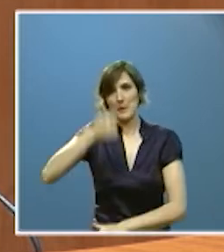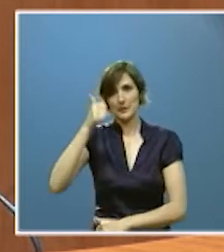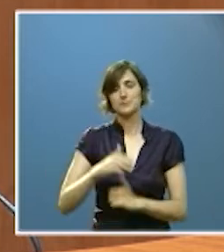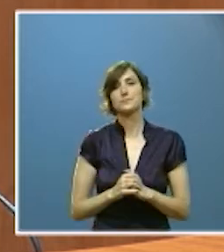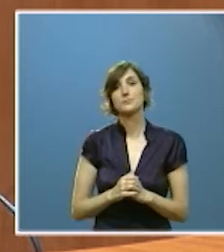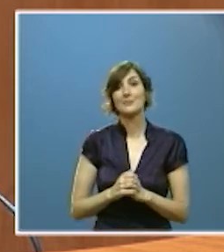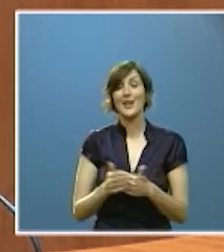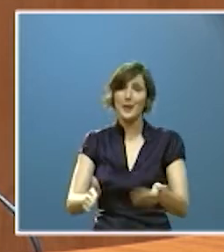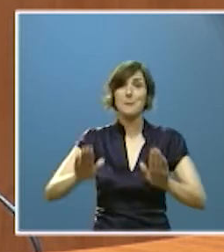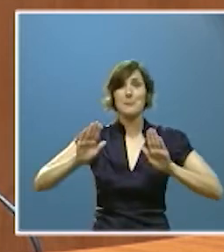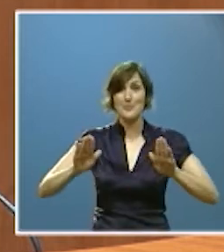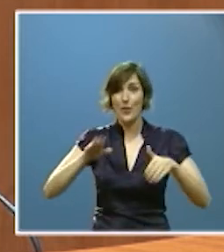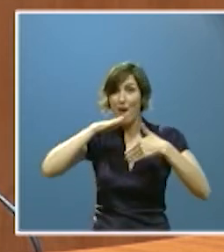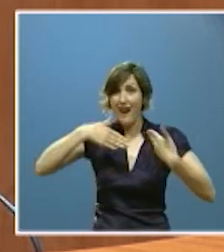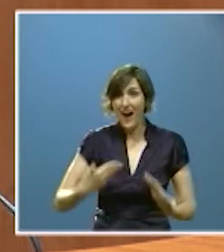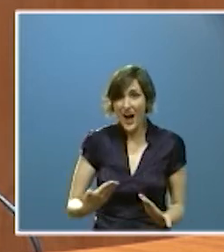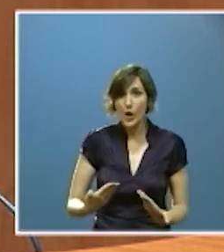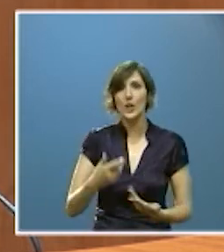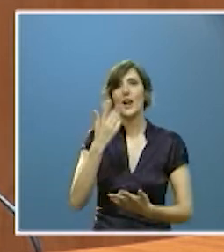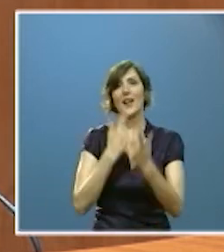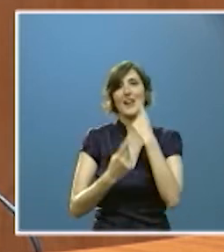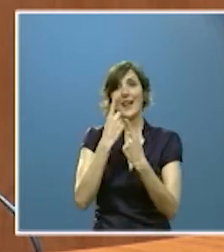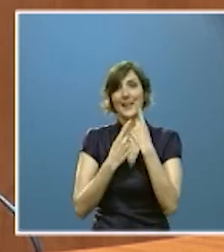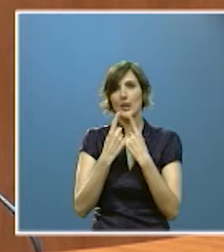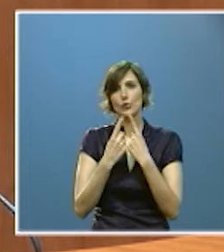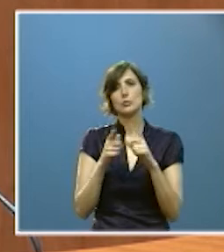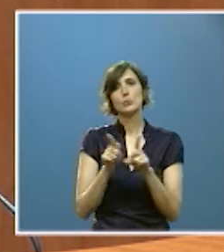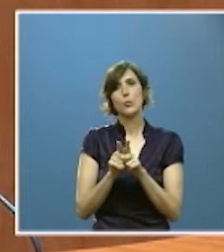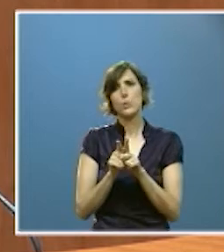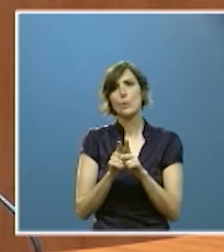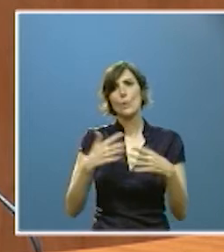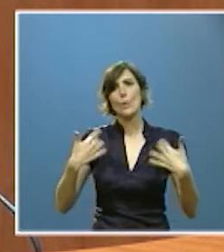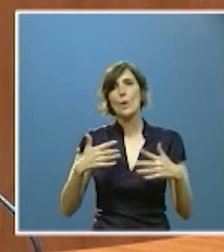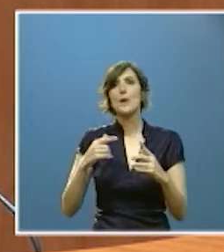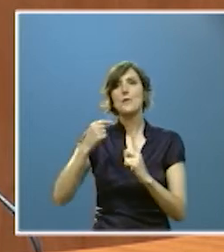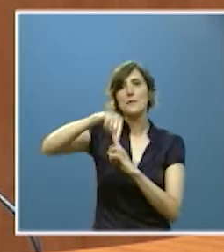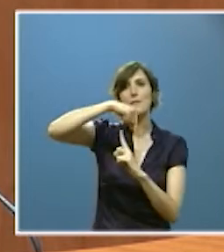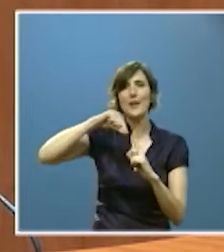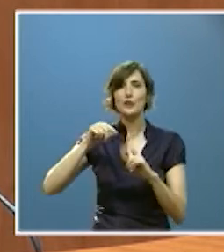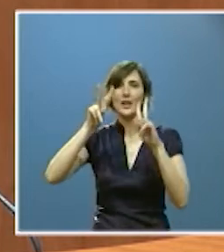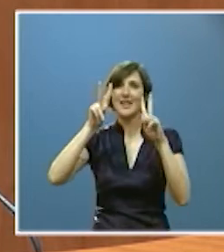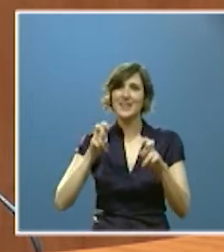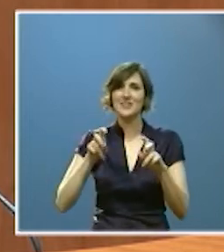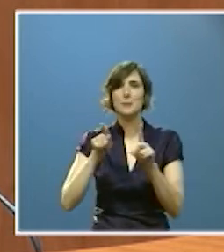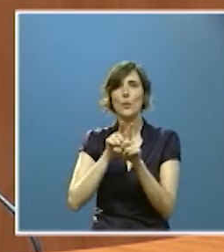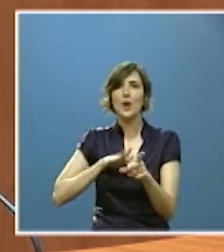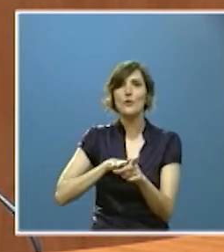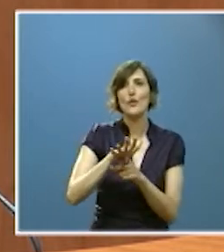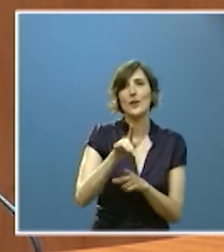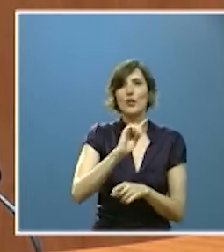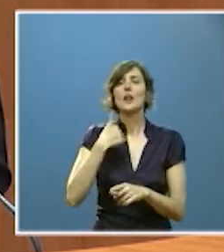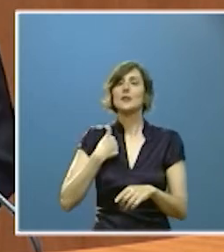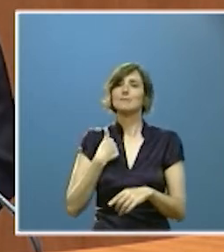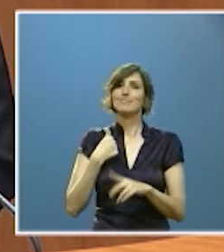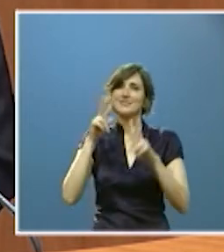pero los datos actuales están también marcados desde luego por factores menos coyunturales que están asociados a nuestra